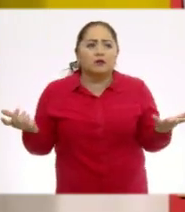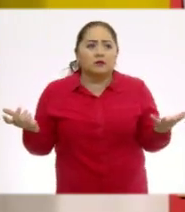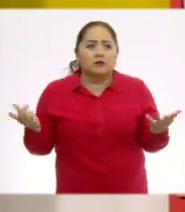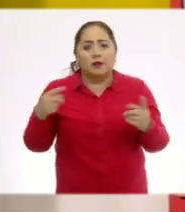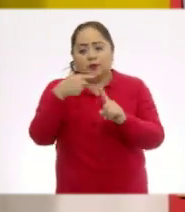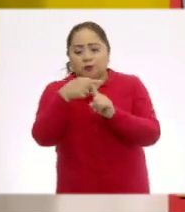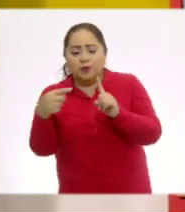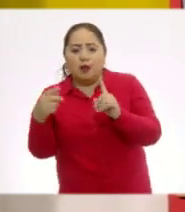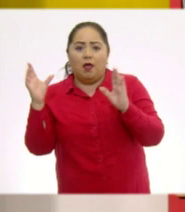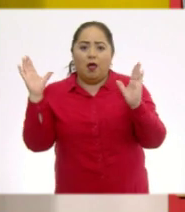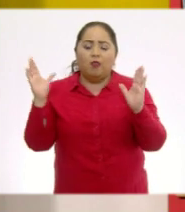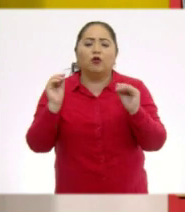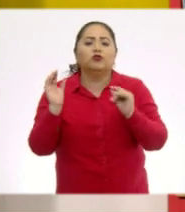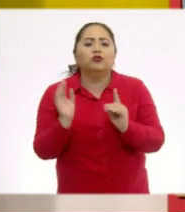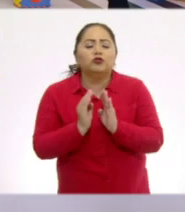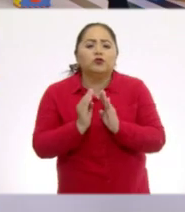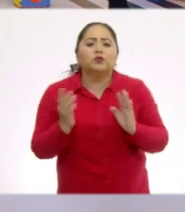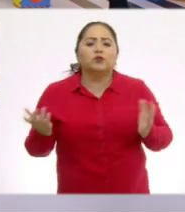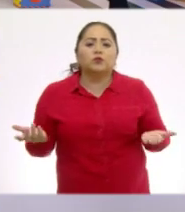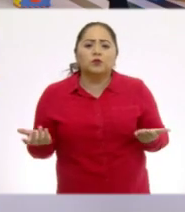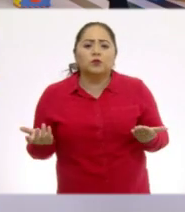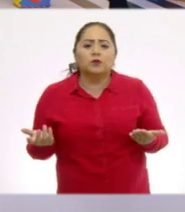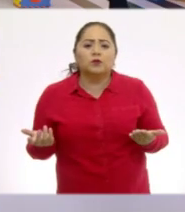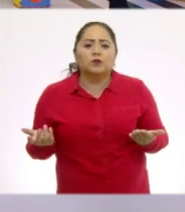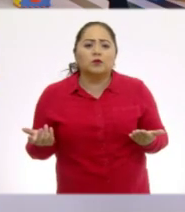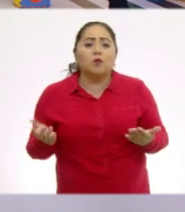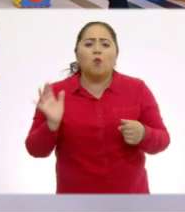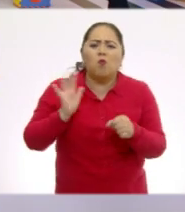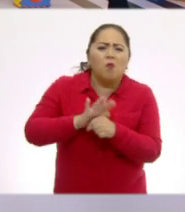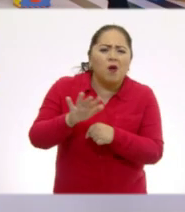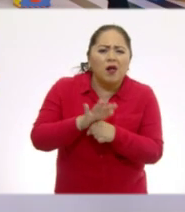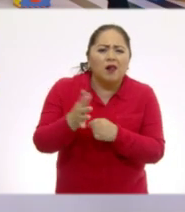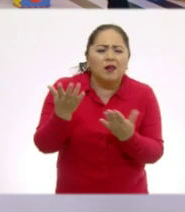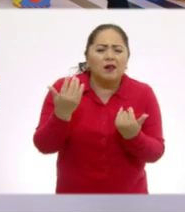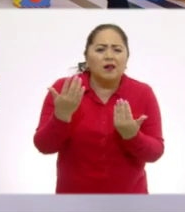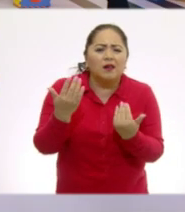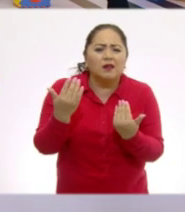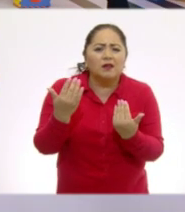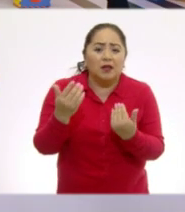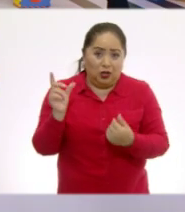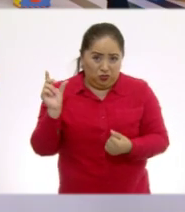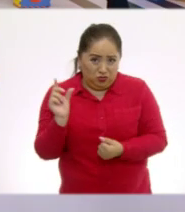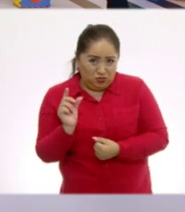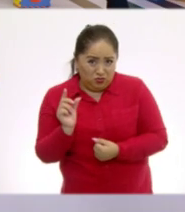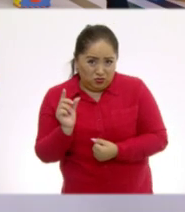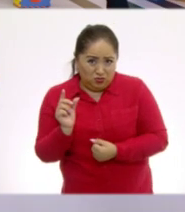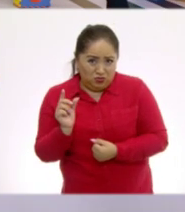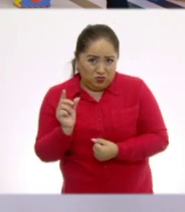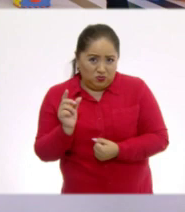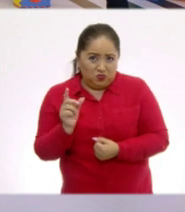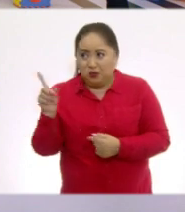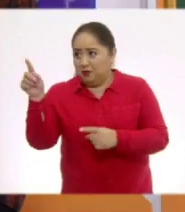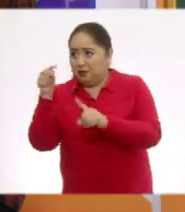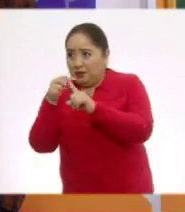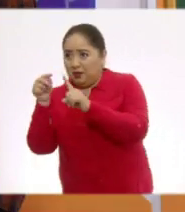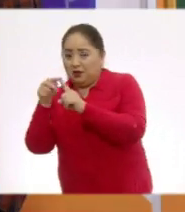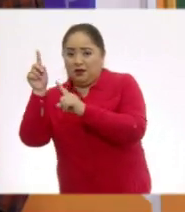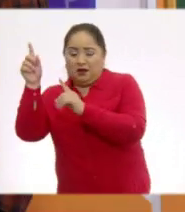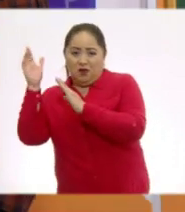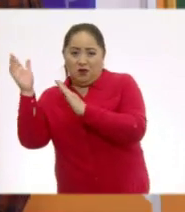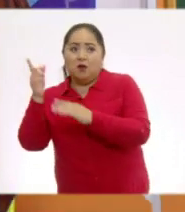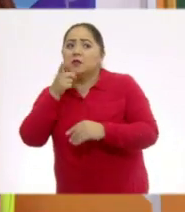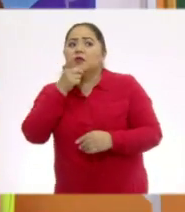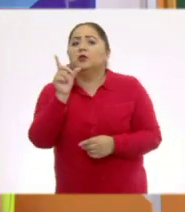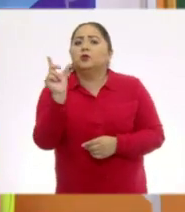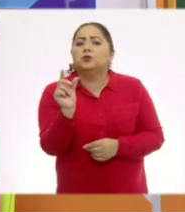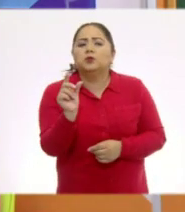¿El mediano, el grande o el pequeño? ¿Cuál? El pequeño. Este es el mediano. ¿El pequeño? El